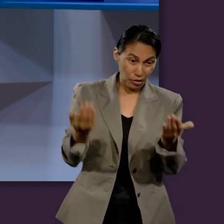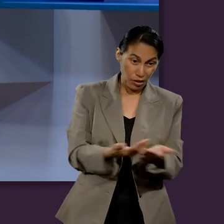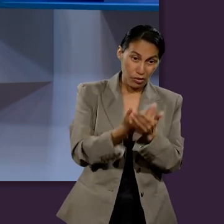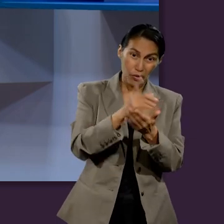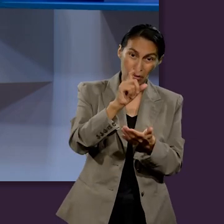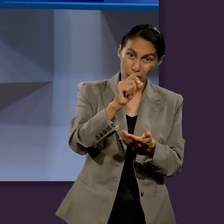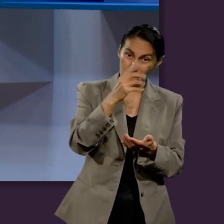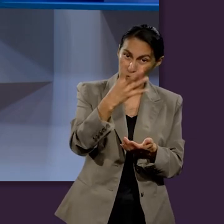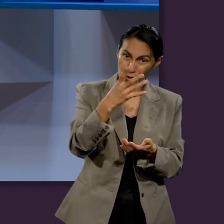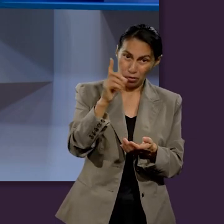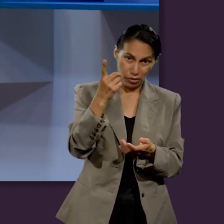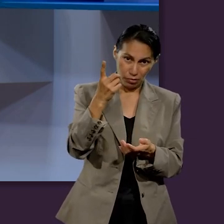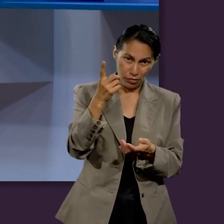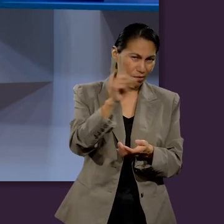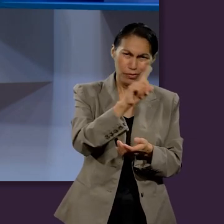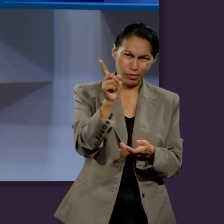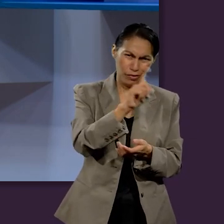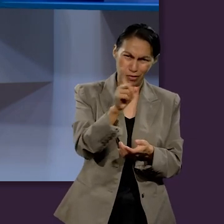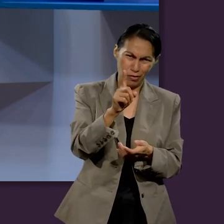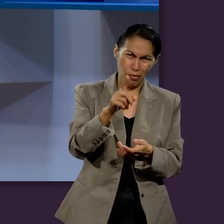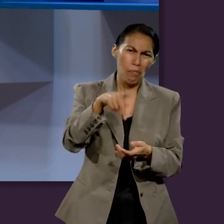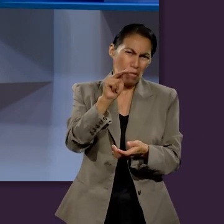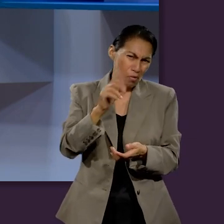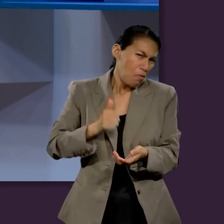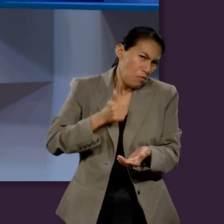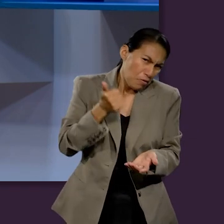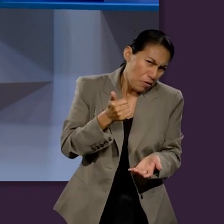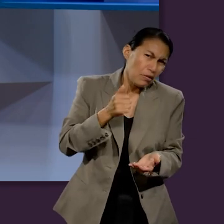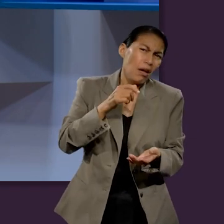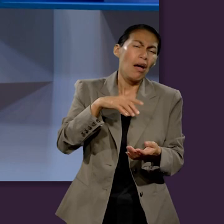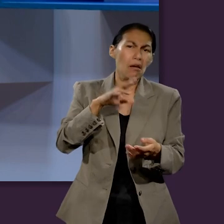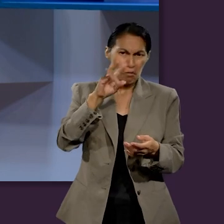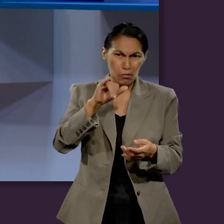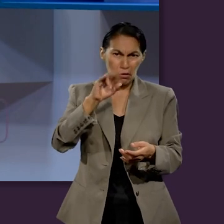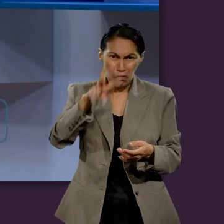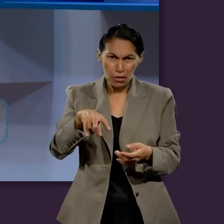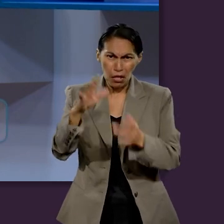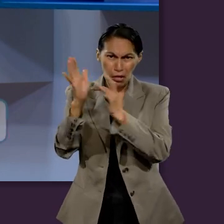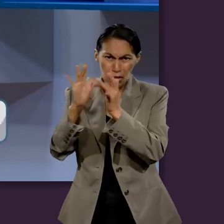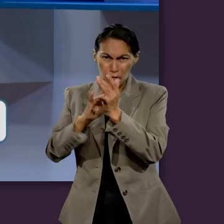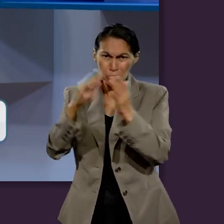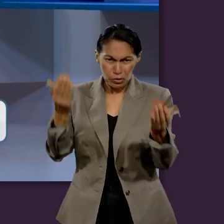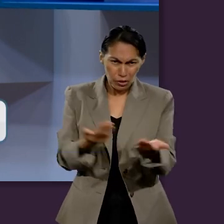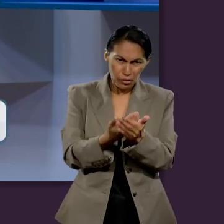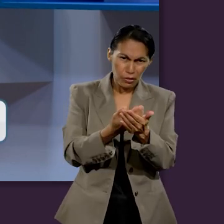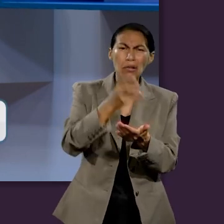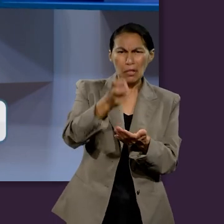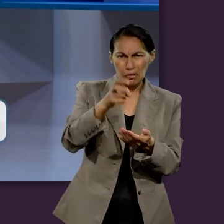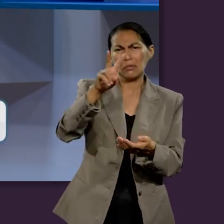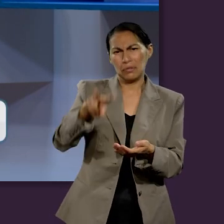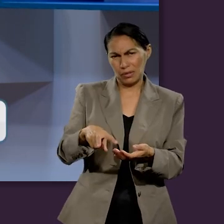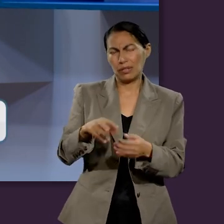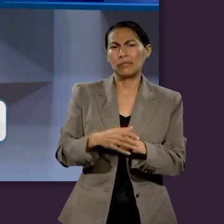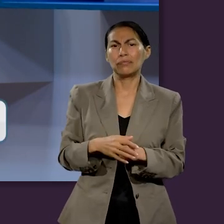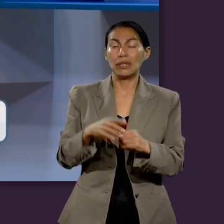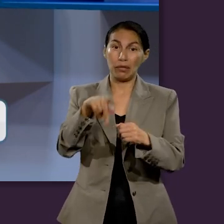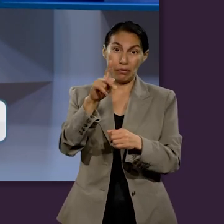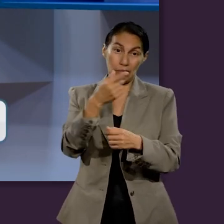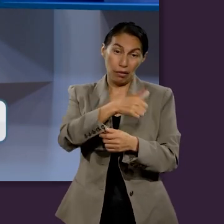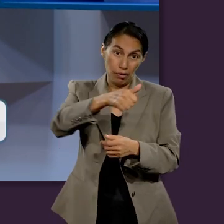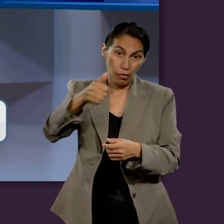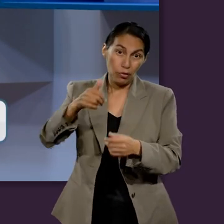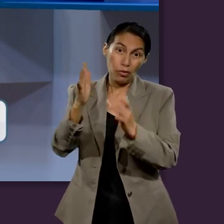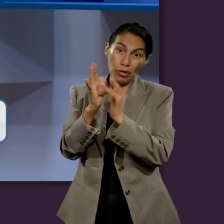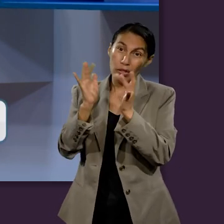nacimiento de Jesús, un 24 de diciembre, es buena la fecha para recordar que el evento se dio. Y es buena la